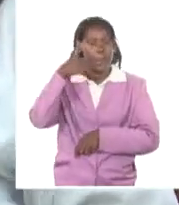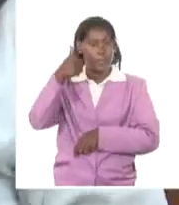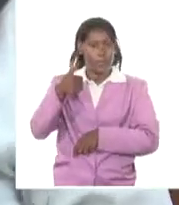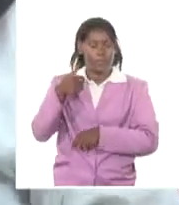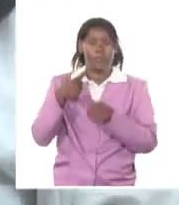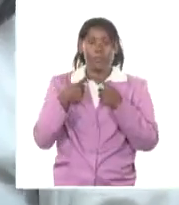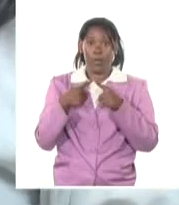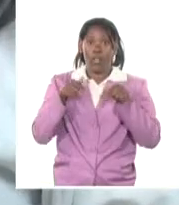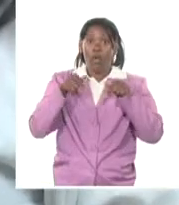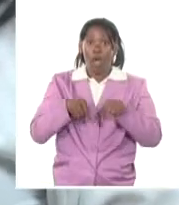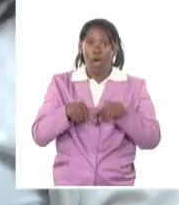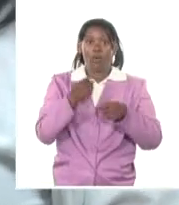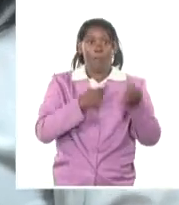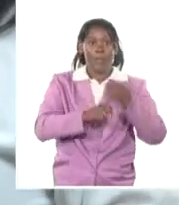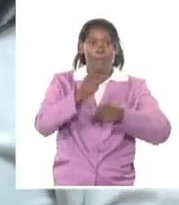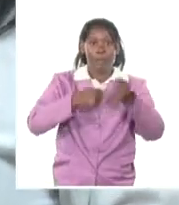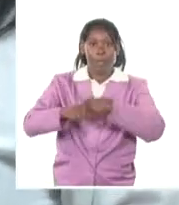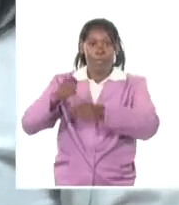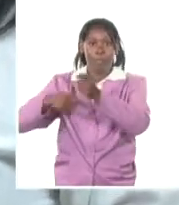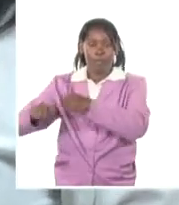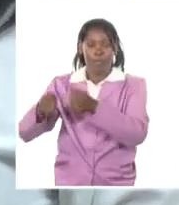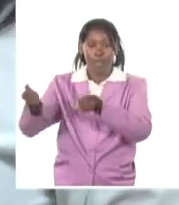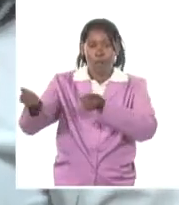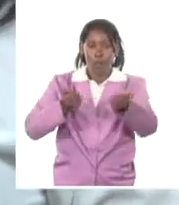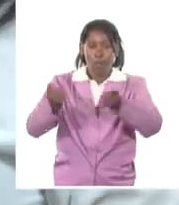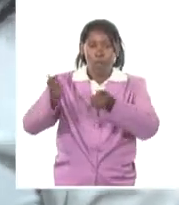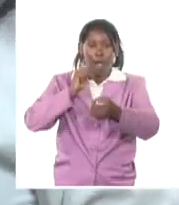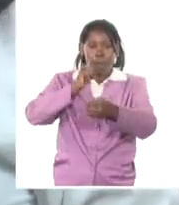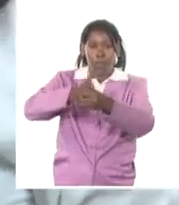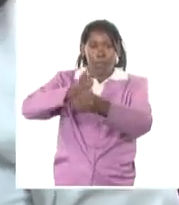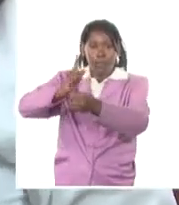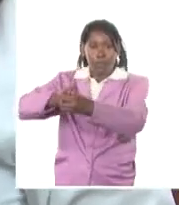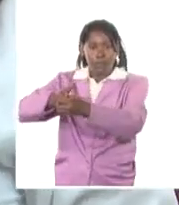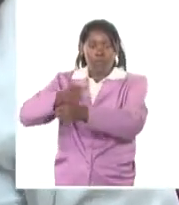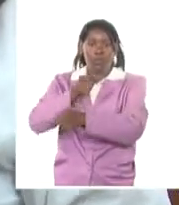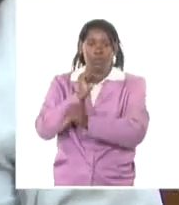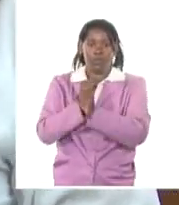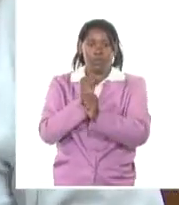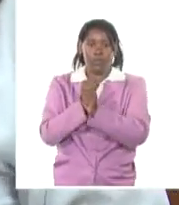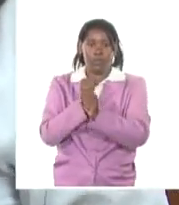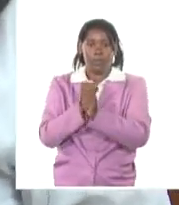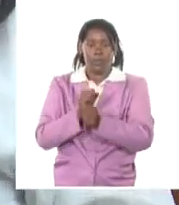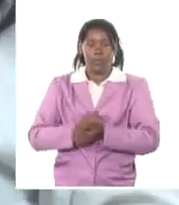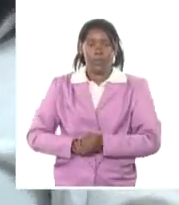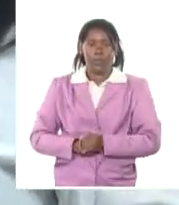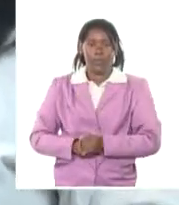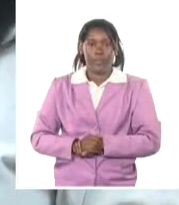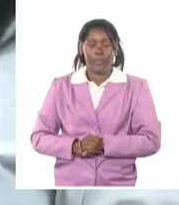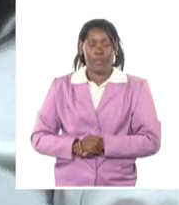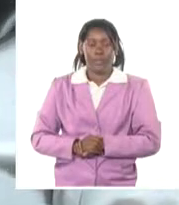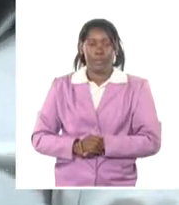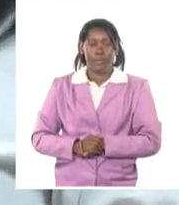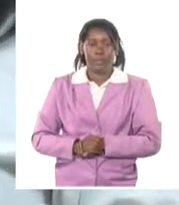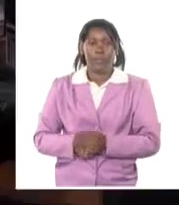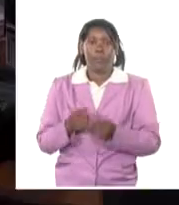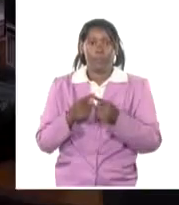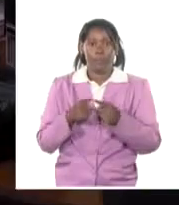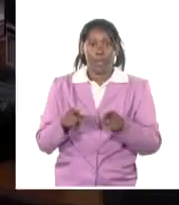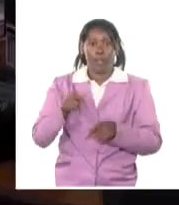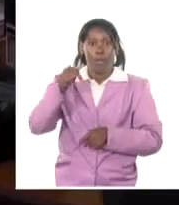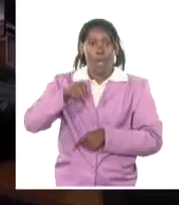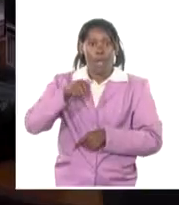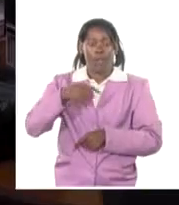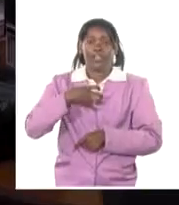a comercializarle a la población. Tenemos definido también el límite de combustible a comercializar por tipo de combustible.